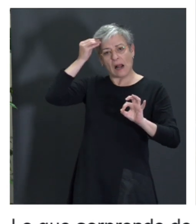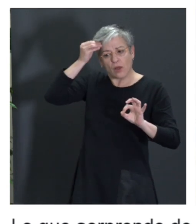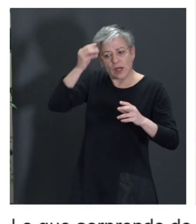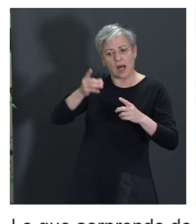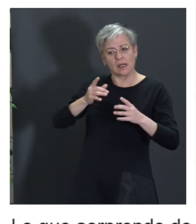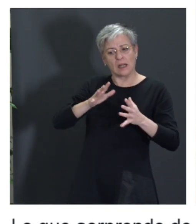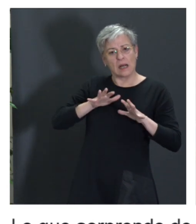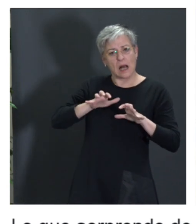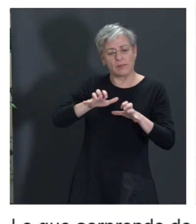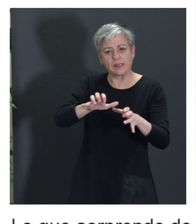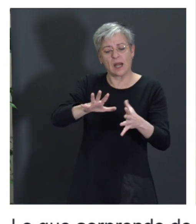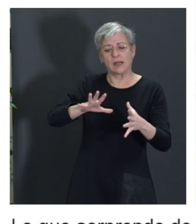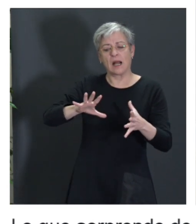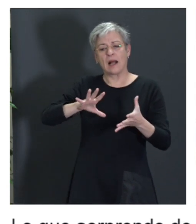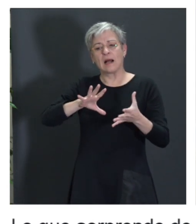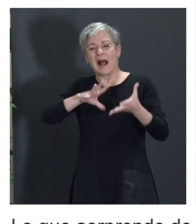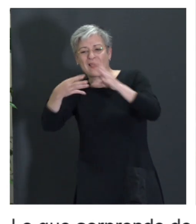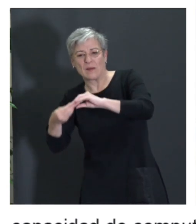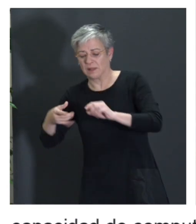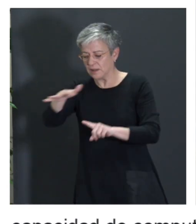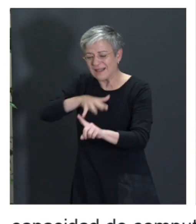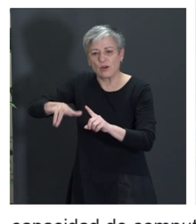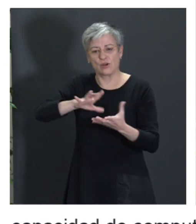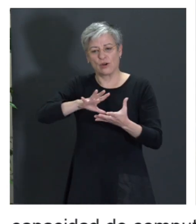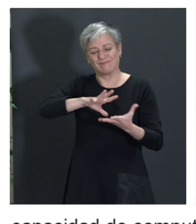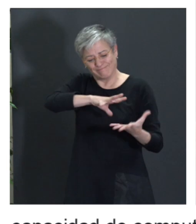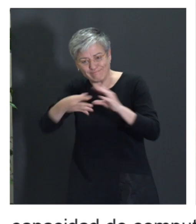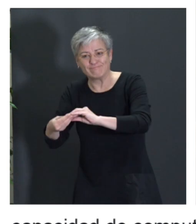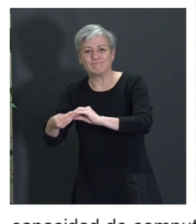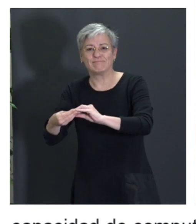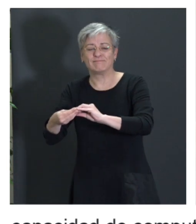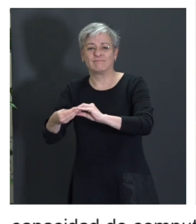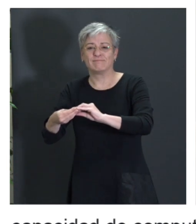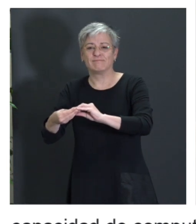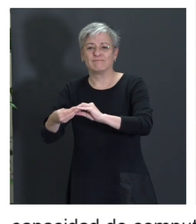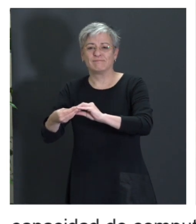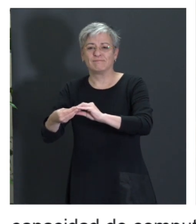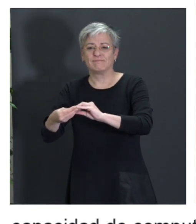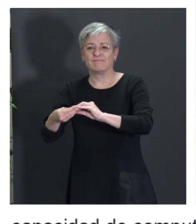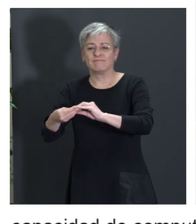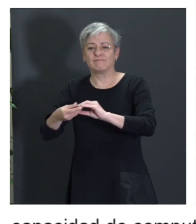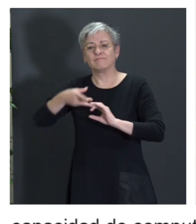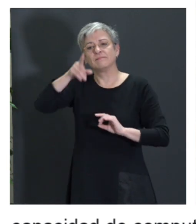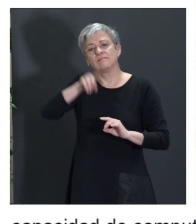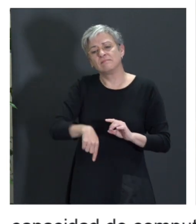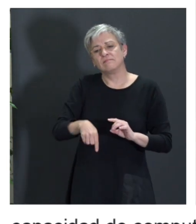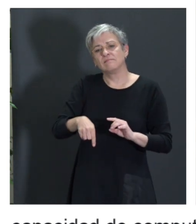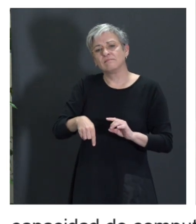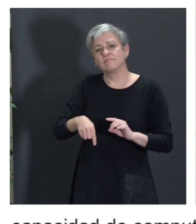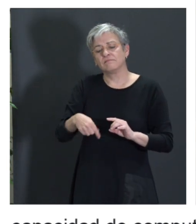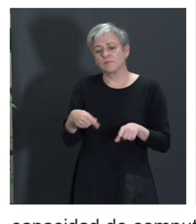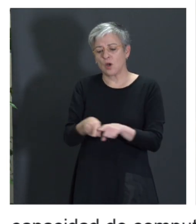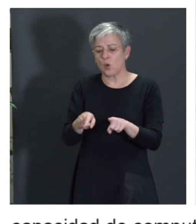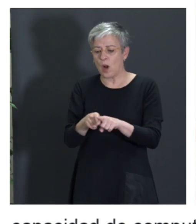adaptarse a los cambios que se producen en el entorno e incluso llegar a crear